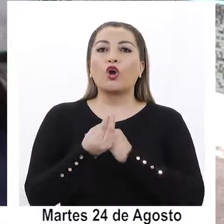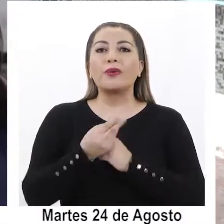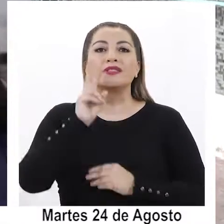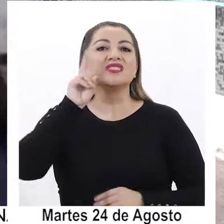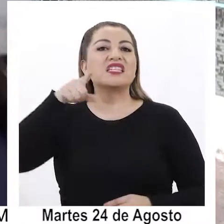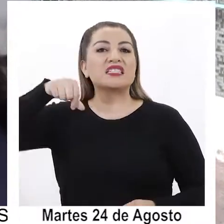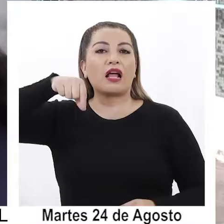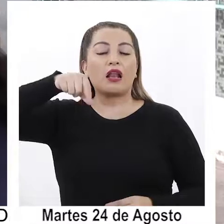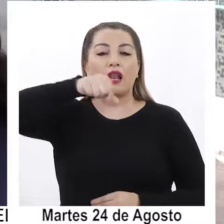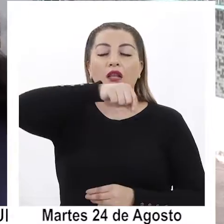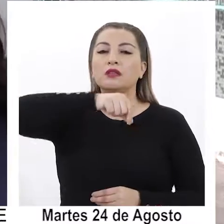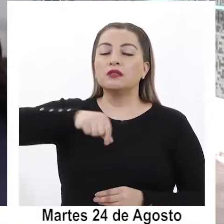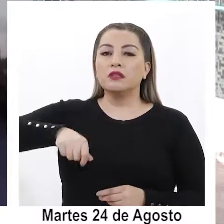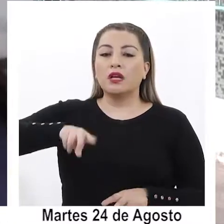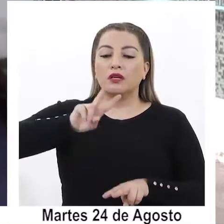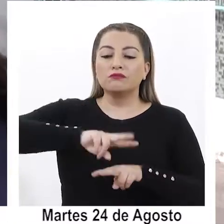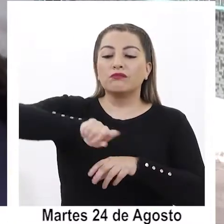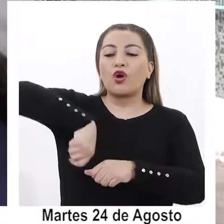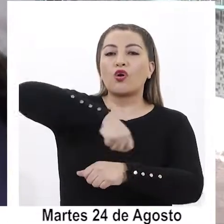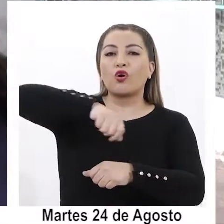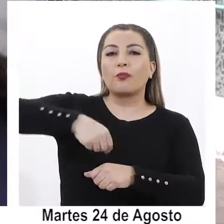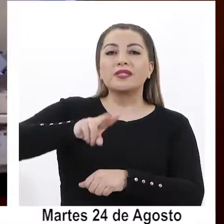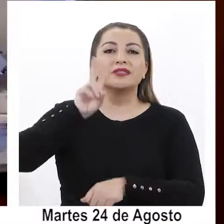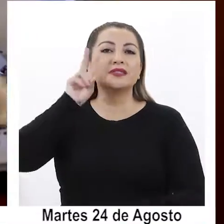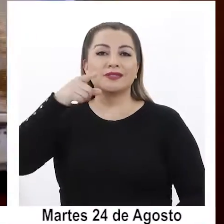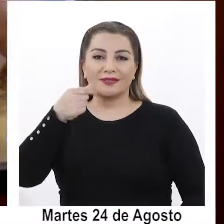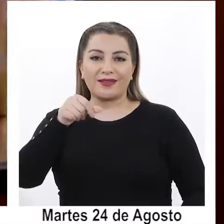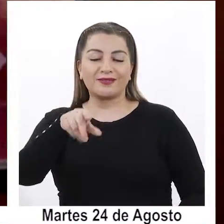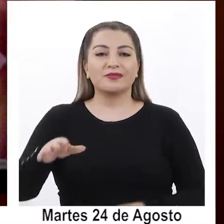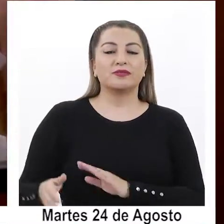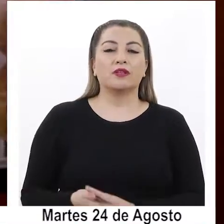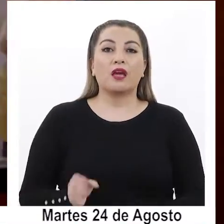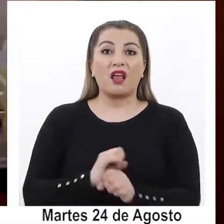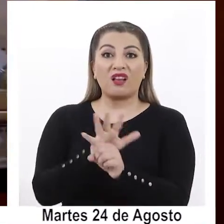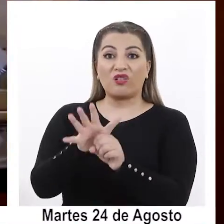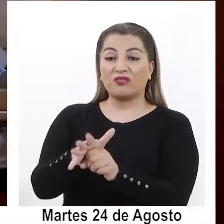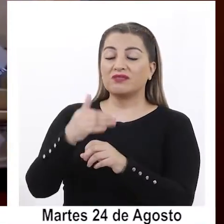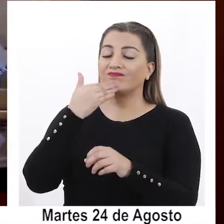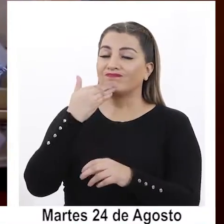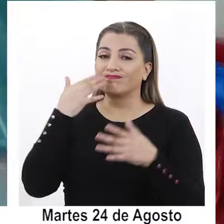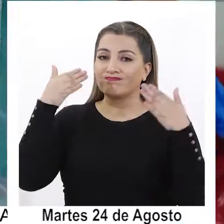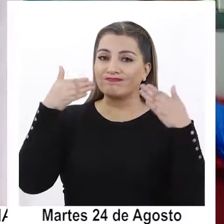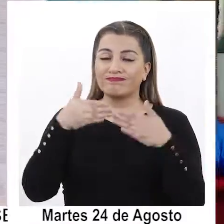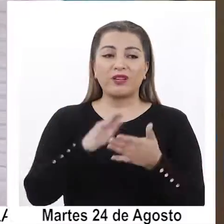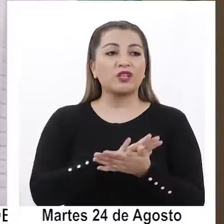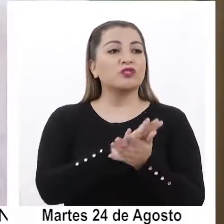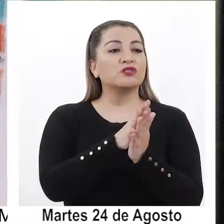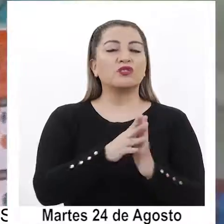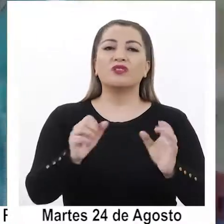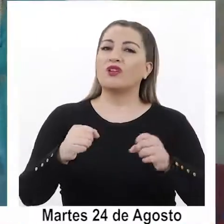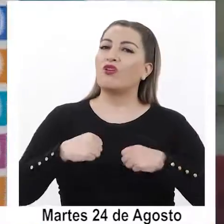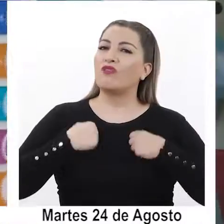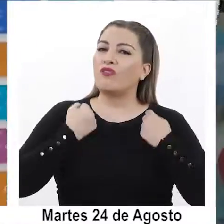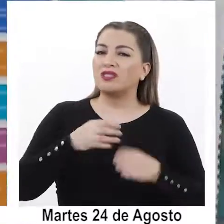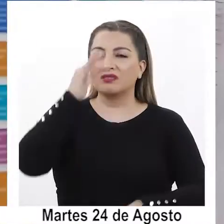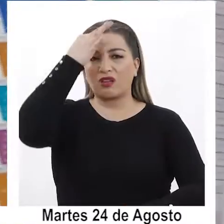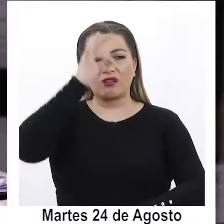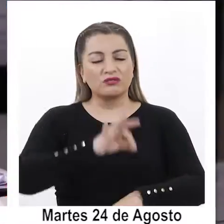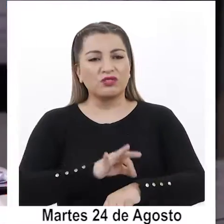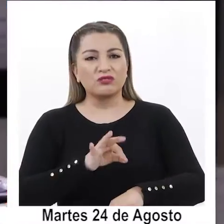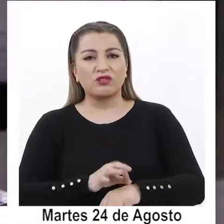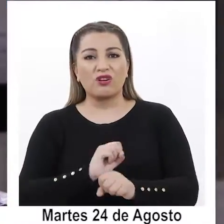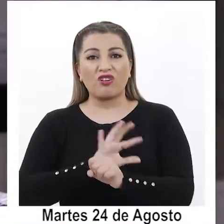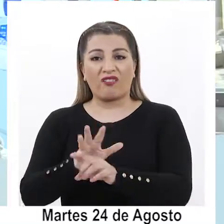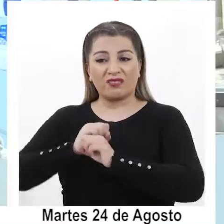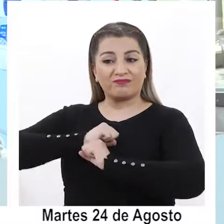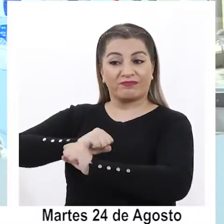sin sal, preparar los alimentos sin sal. La pandemia también enfocó todos los esfuerzos médicos en combatir